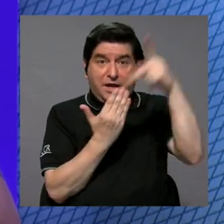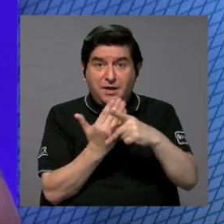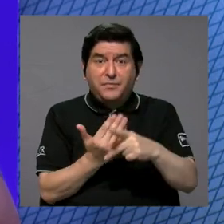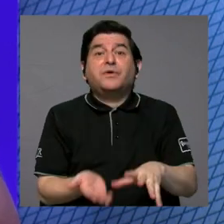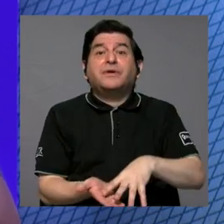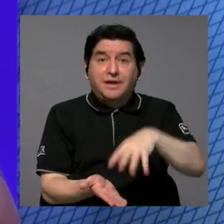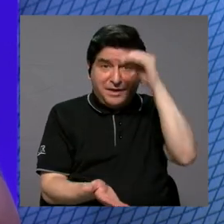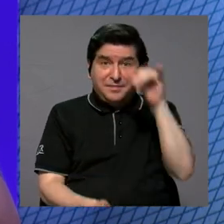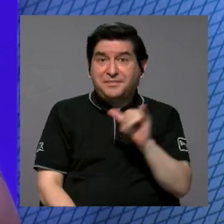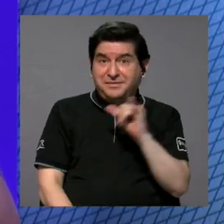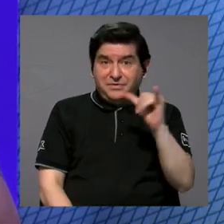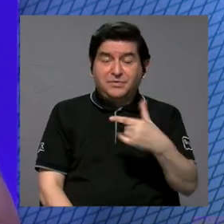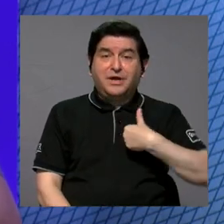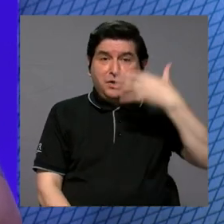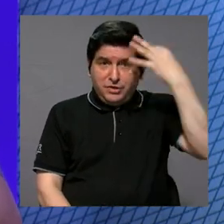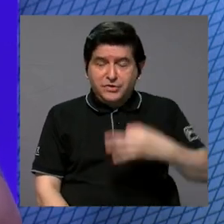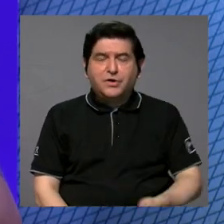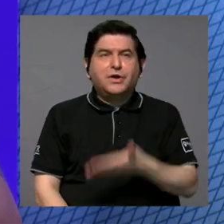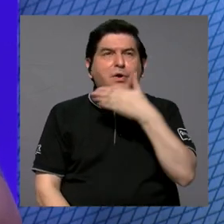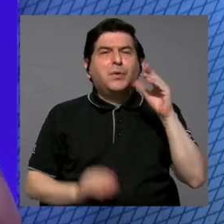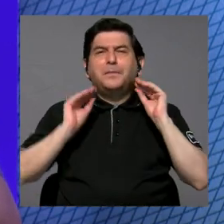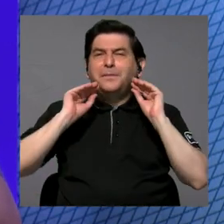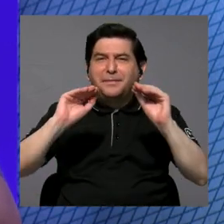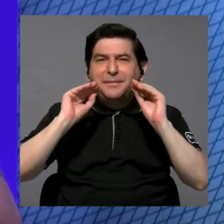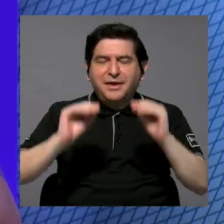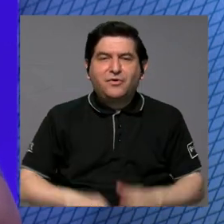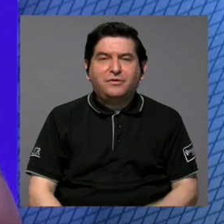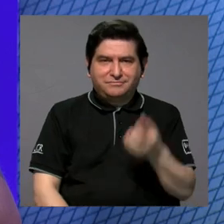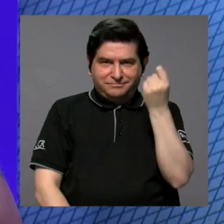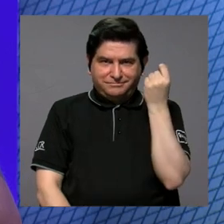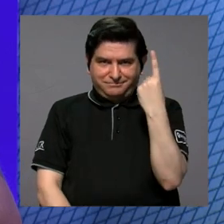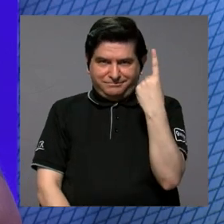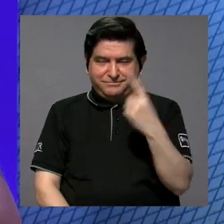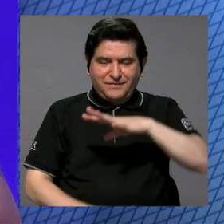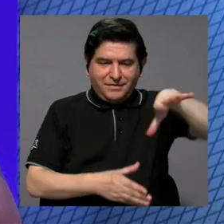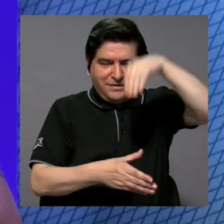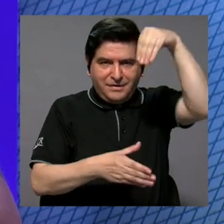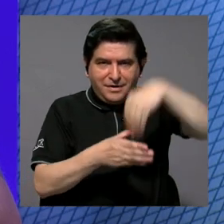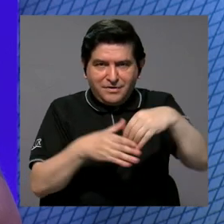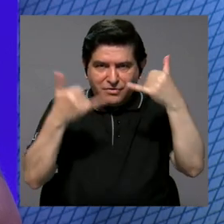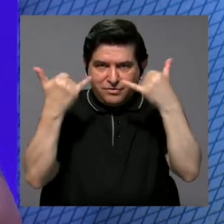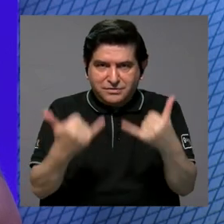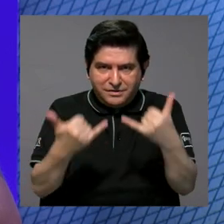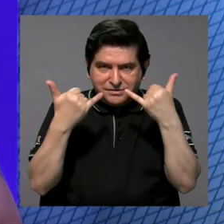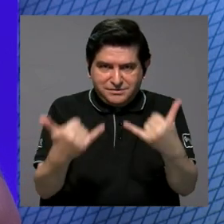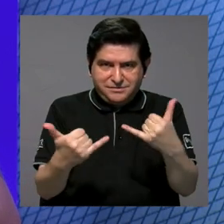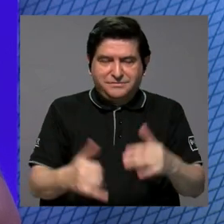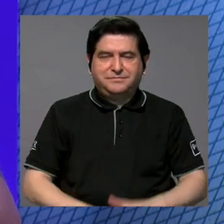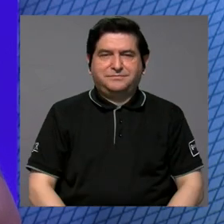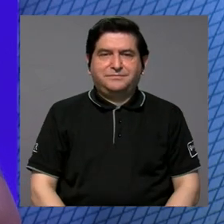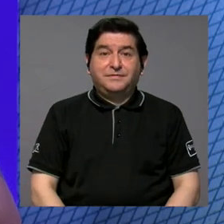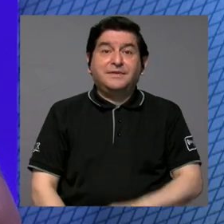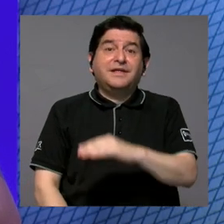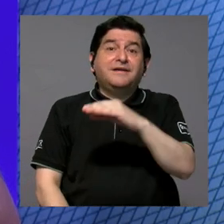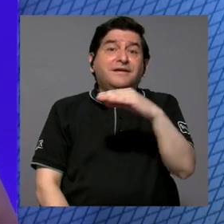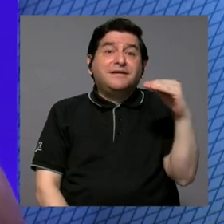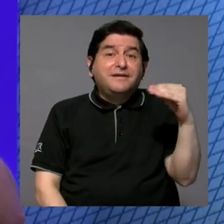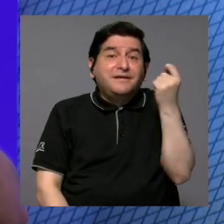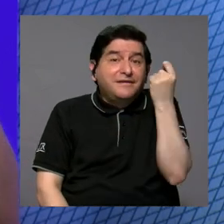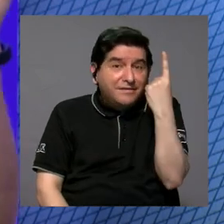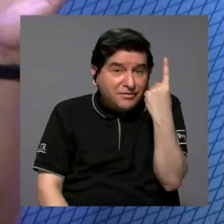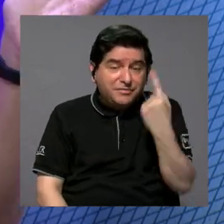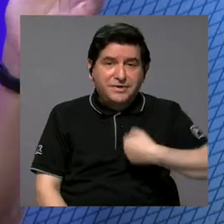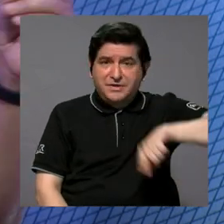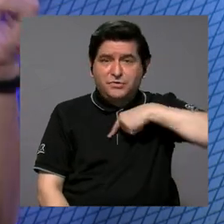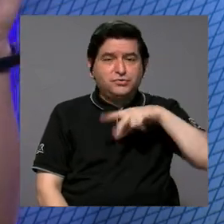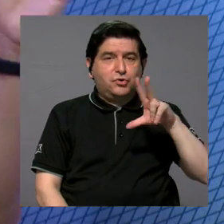aprendiendo, y yo creo que esa es la mejor enseñanza, lograr entender el contexto en el que estamos viviendo actualmente y entender que